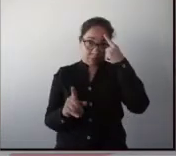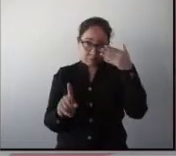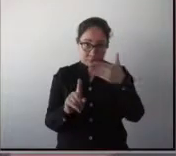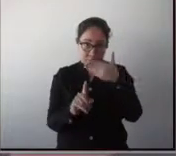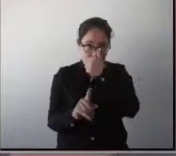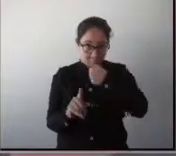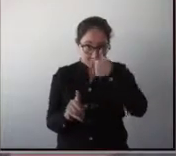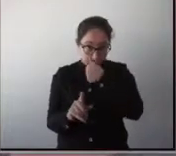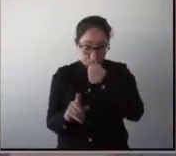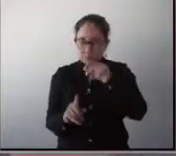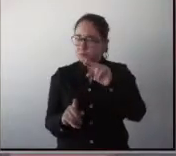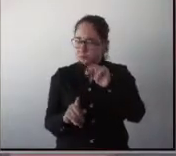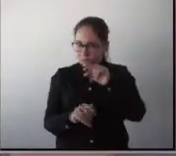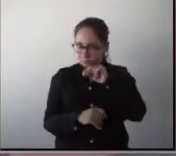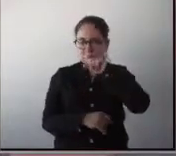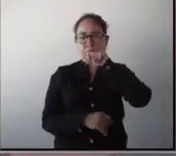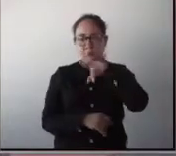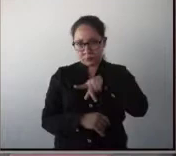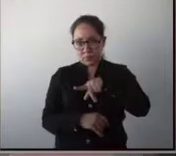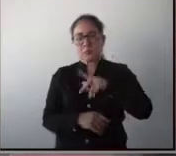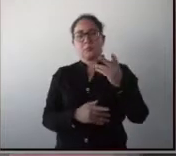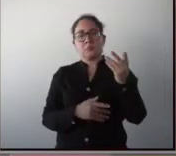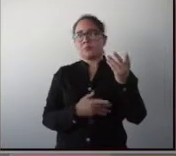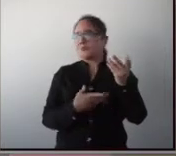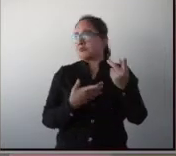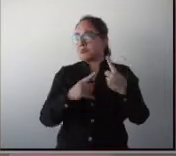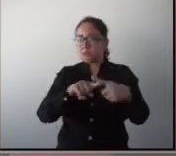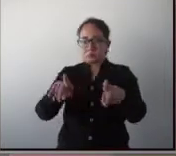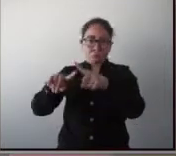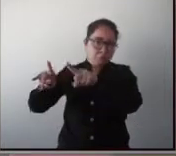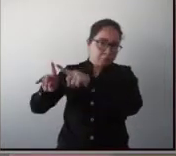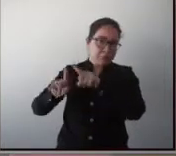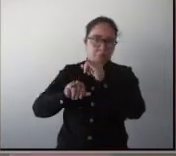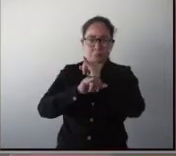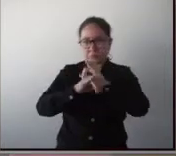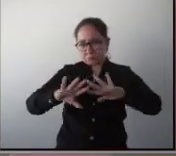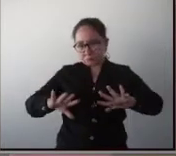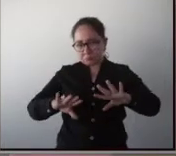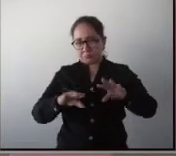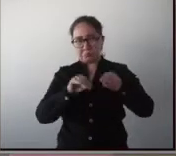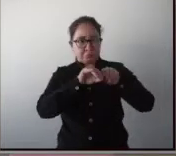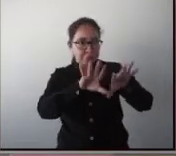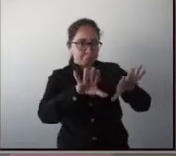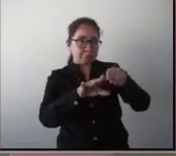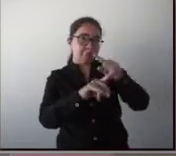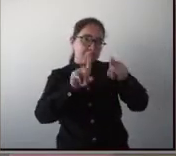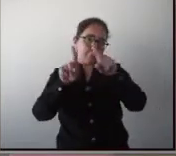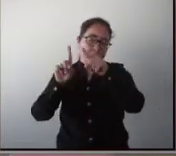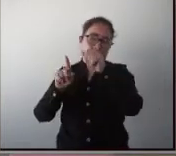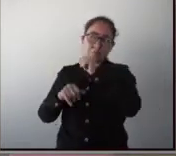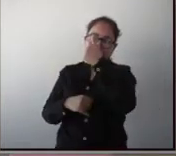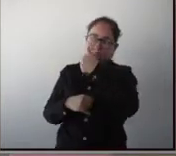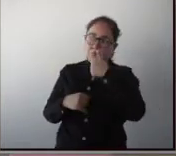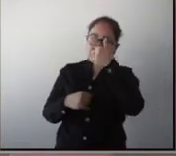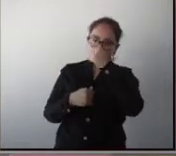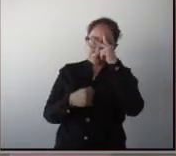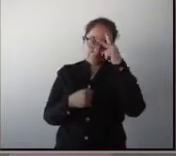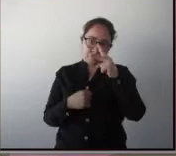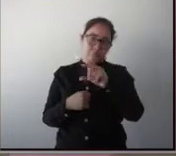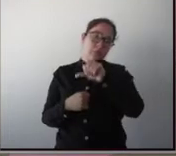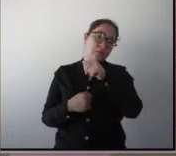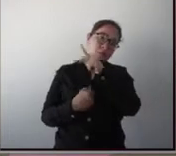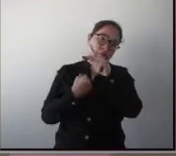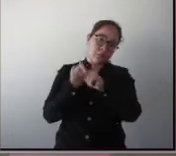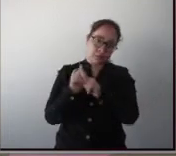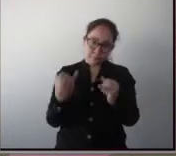a nuestros estudiantes está dedicada a recibir información o publicaciones de estudiantes del país o del extranjero